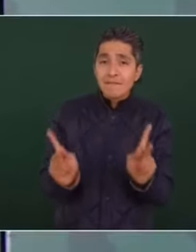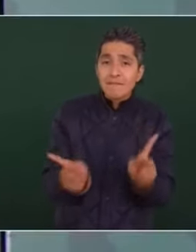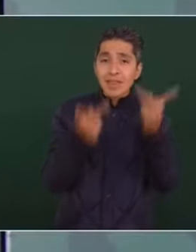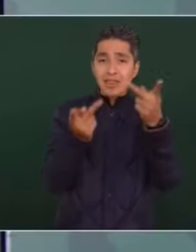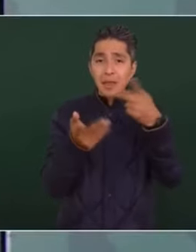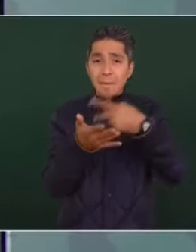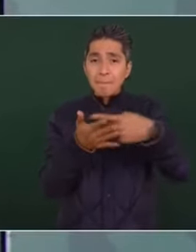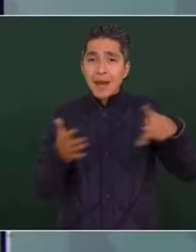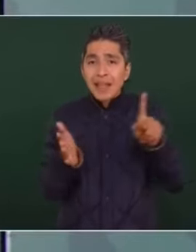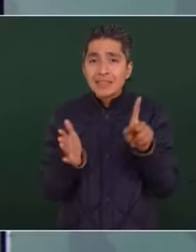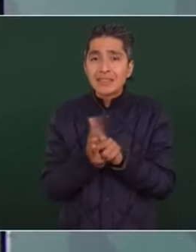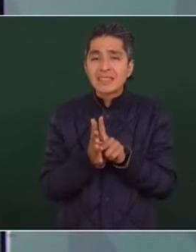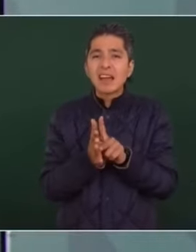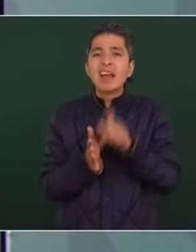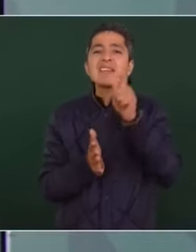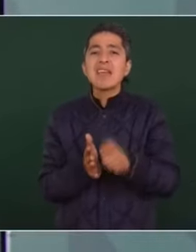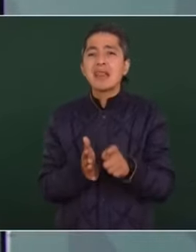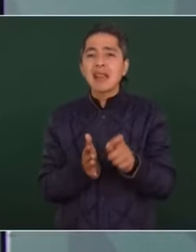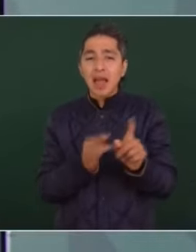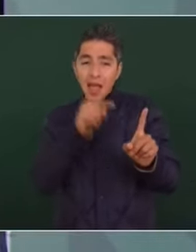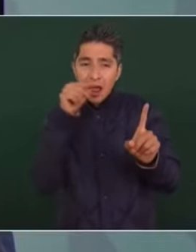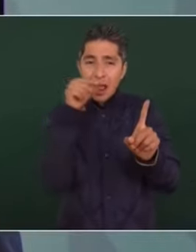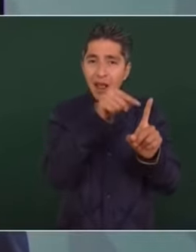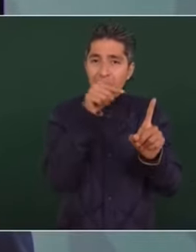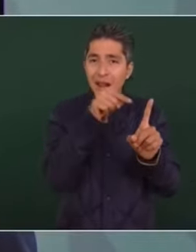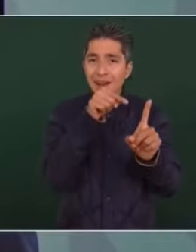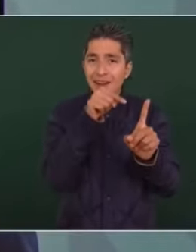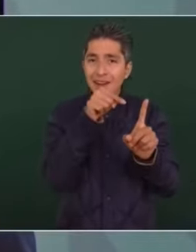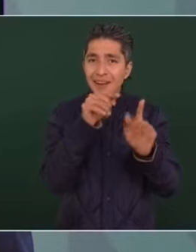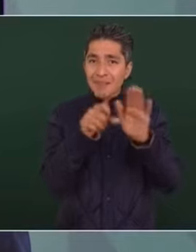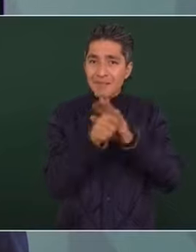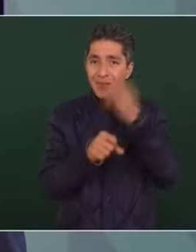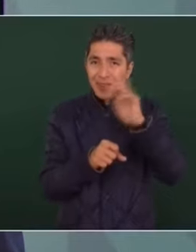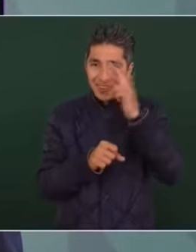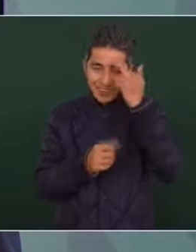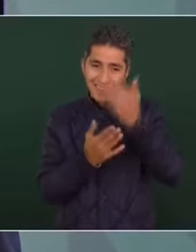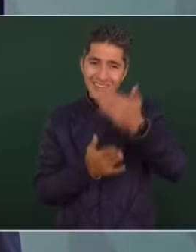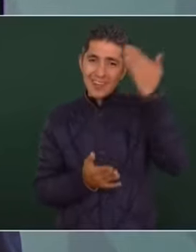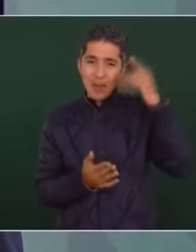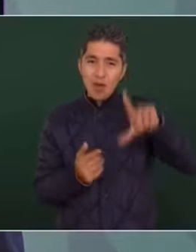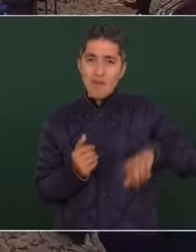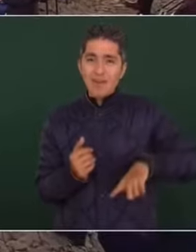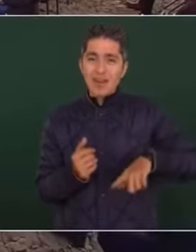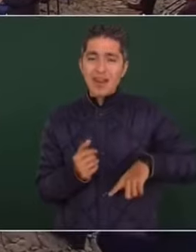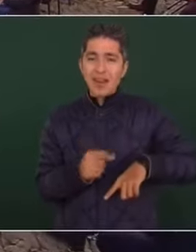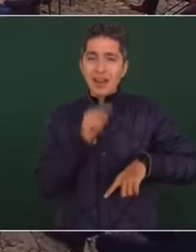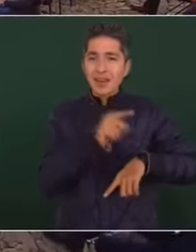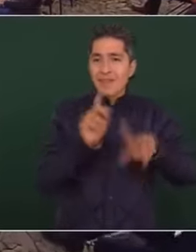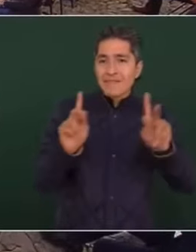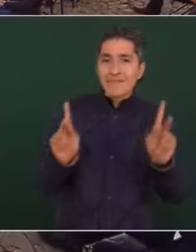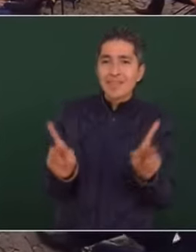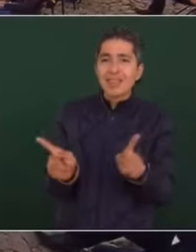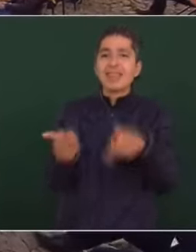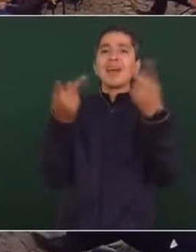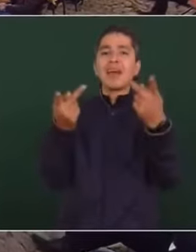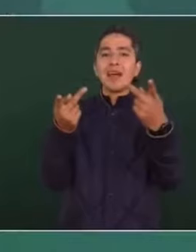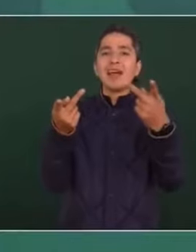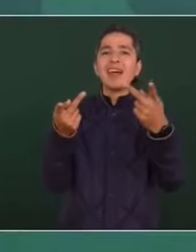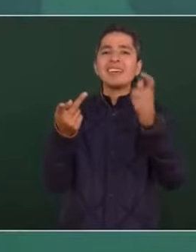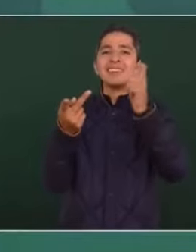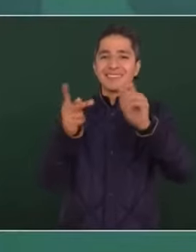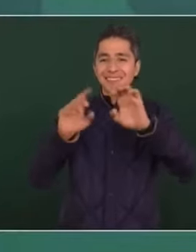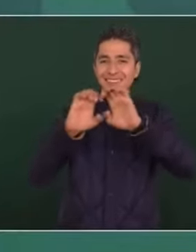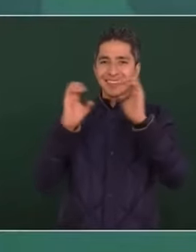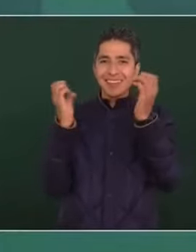era él, porque cuando fue gobernador vendió la plaza de toros de